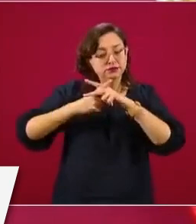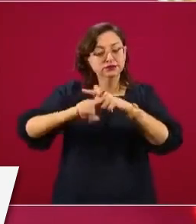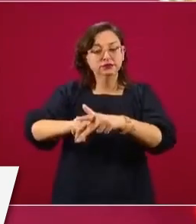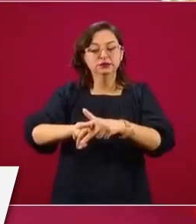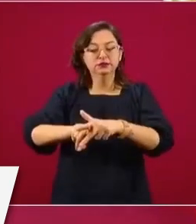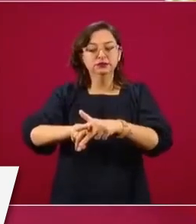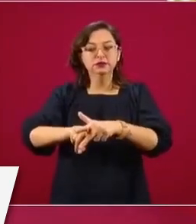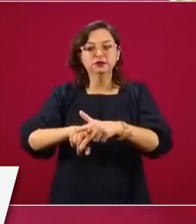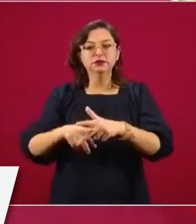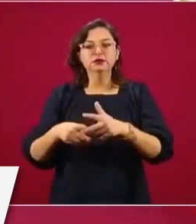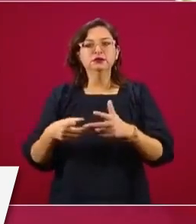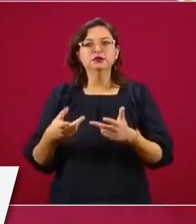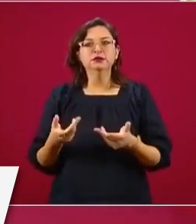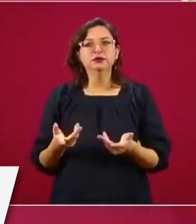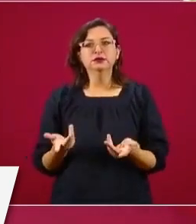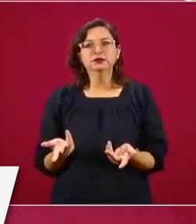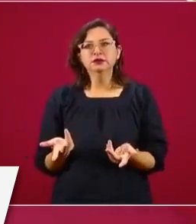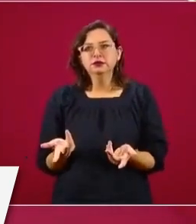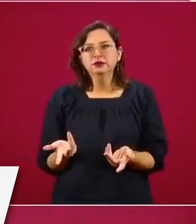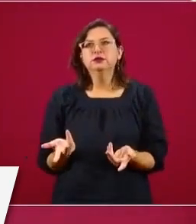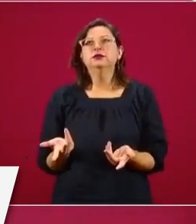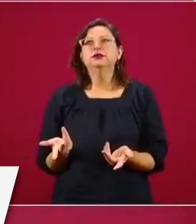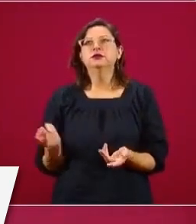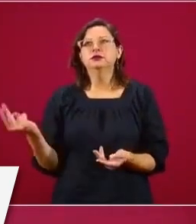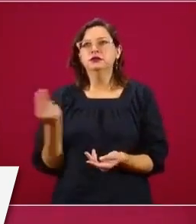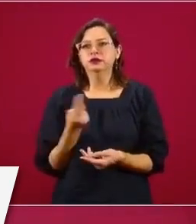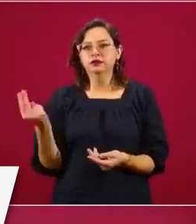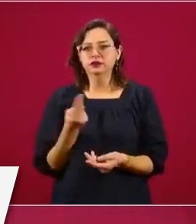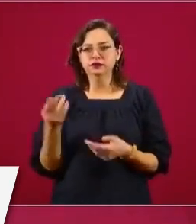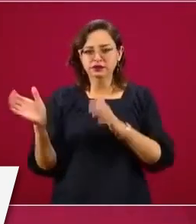ocupar